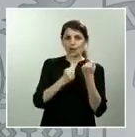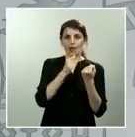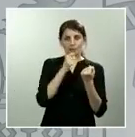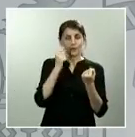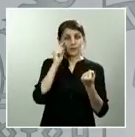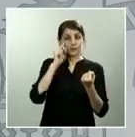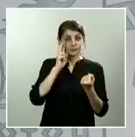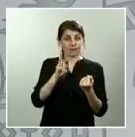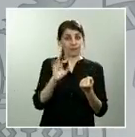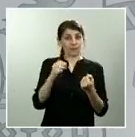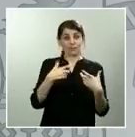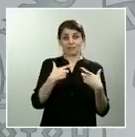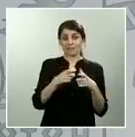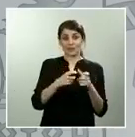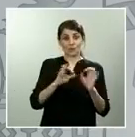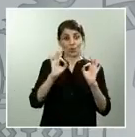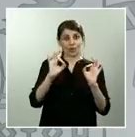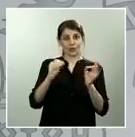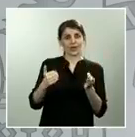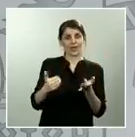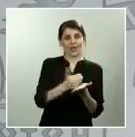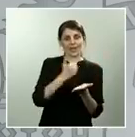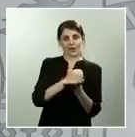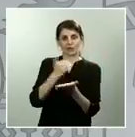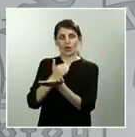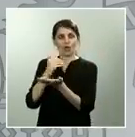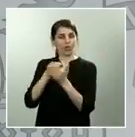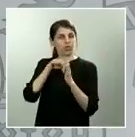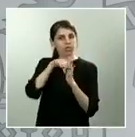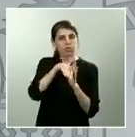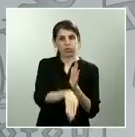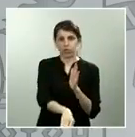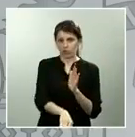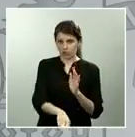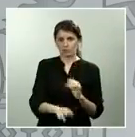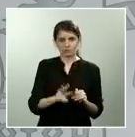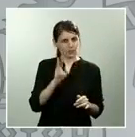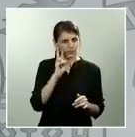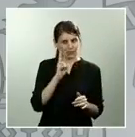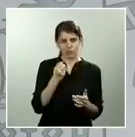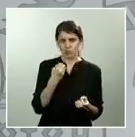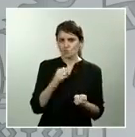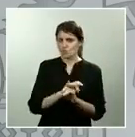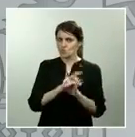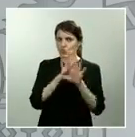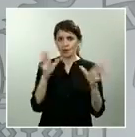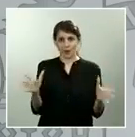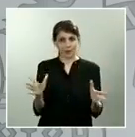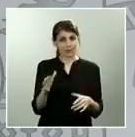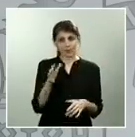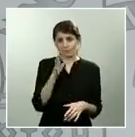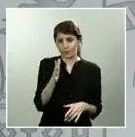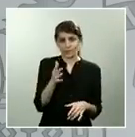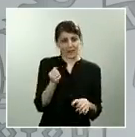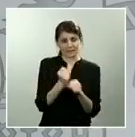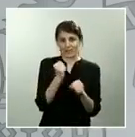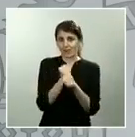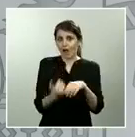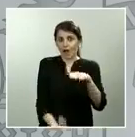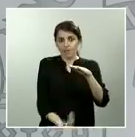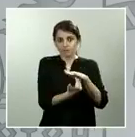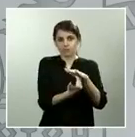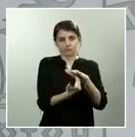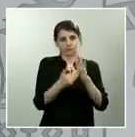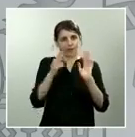actividad realmente deprimida con motivo del confinamiento y que no ha podido desarrollarse a pleno rendimiento, problemas con las